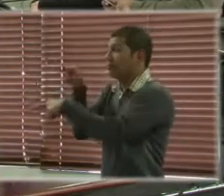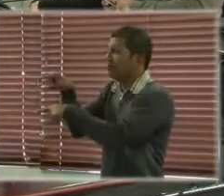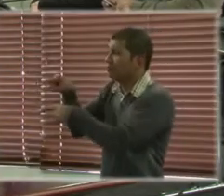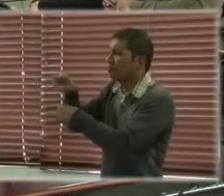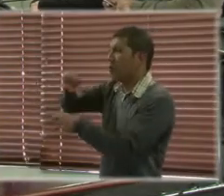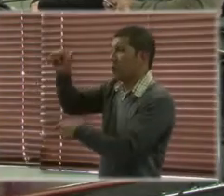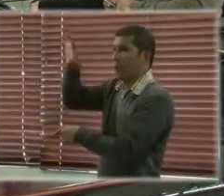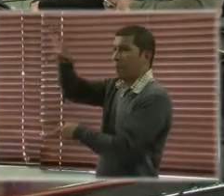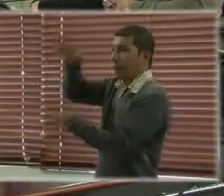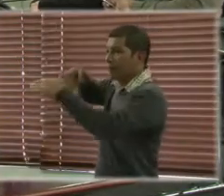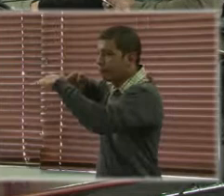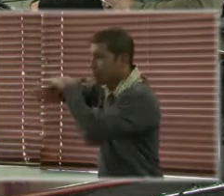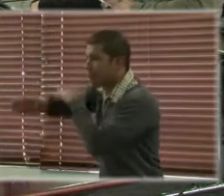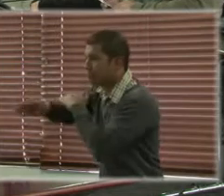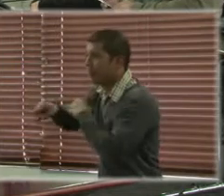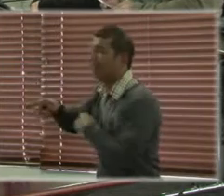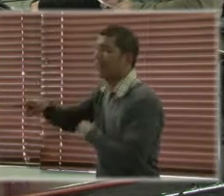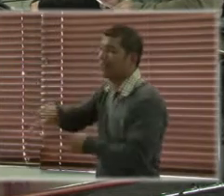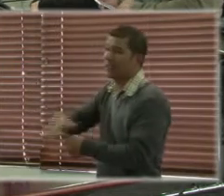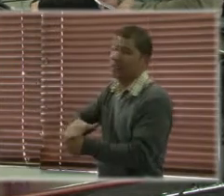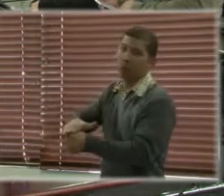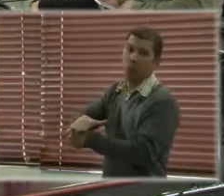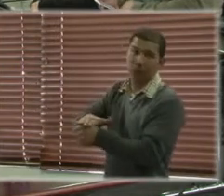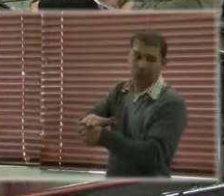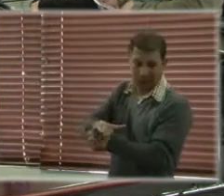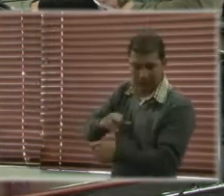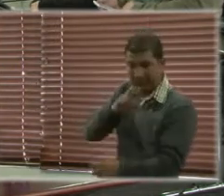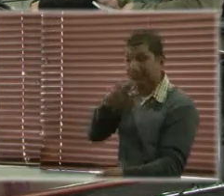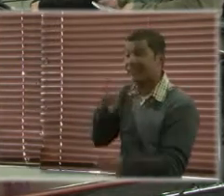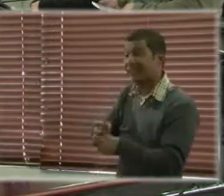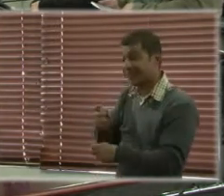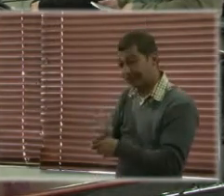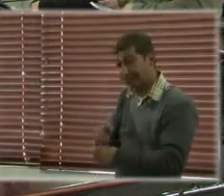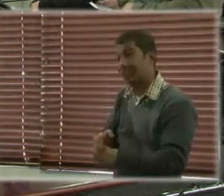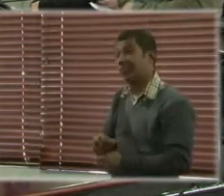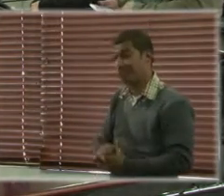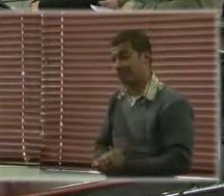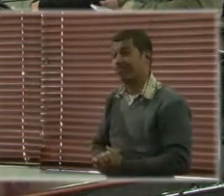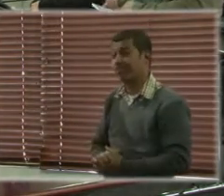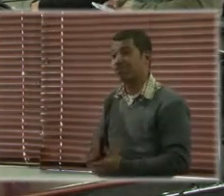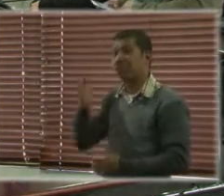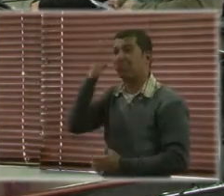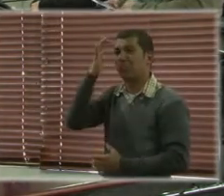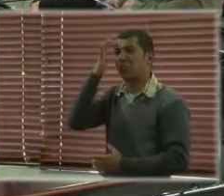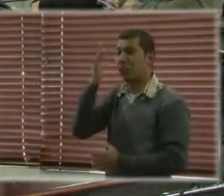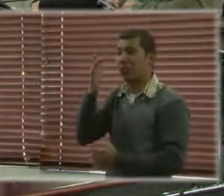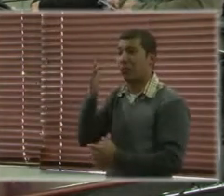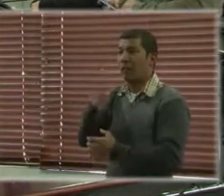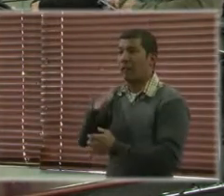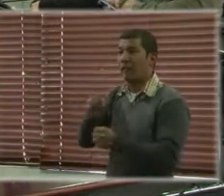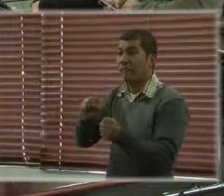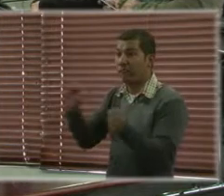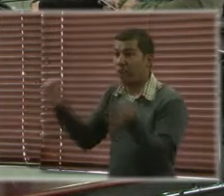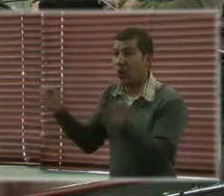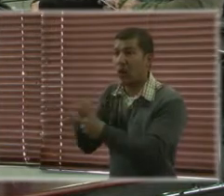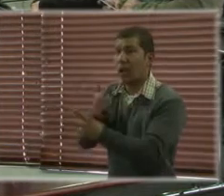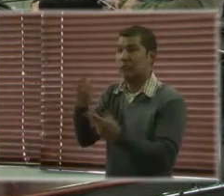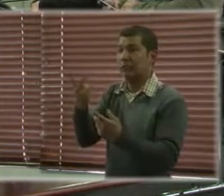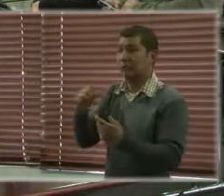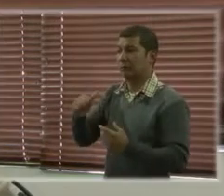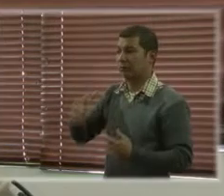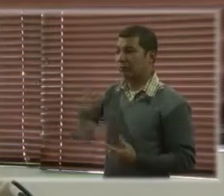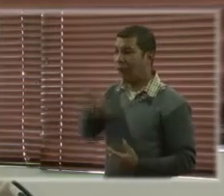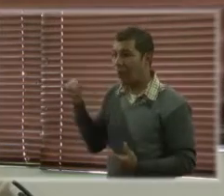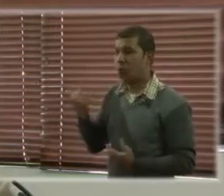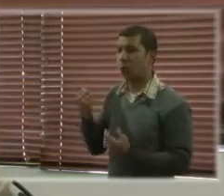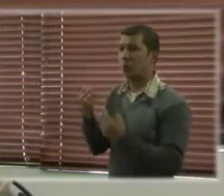una serie de riesgos altos, de violencia, de abusos, bueno hay